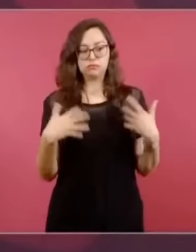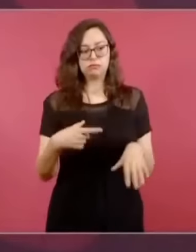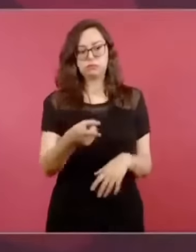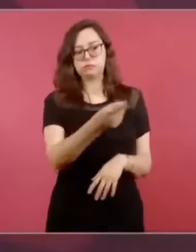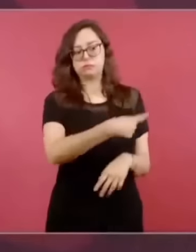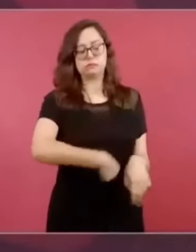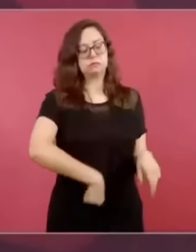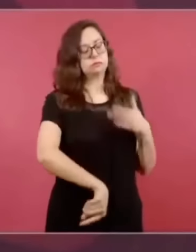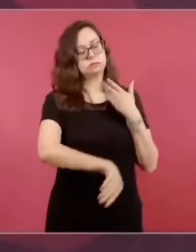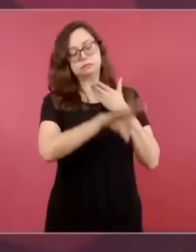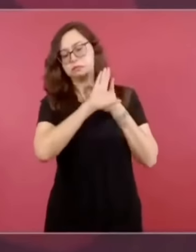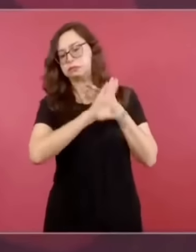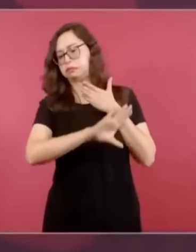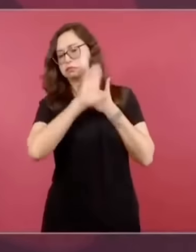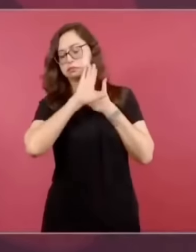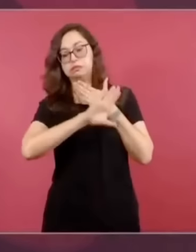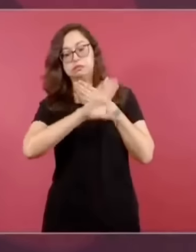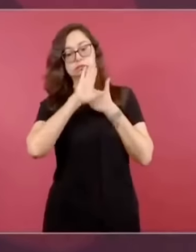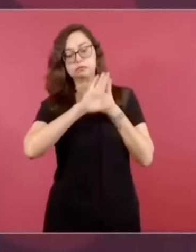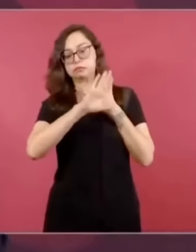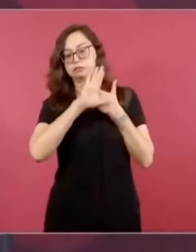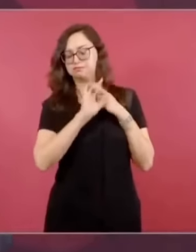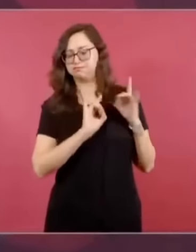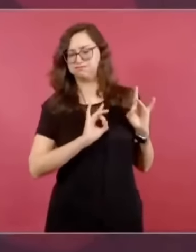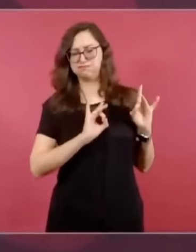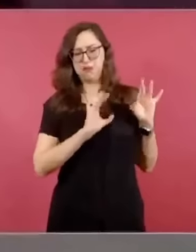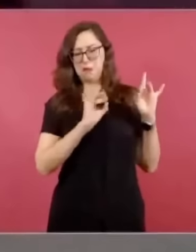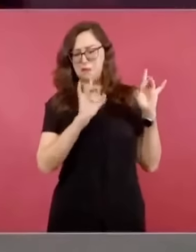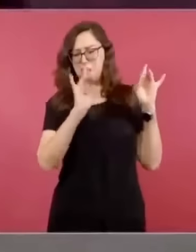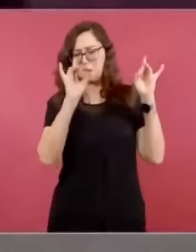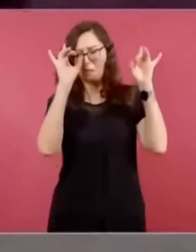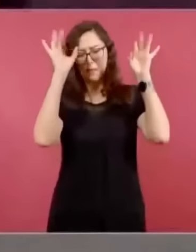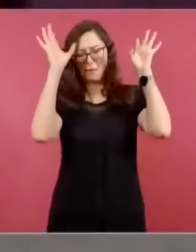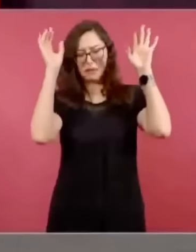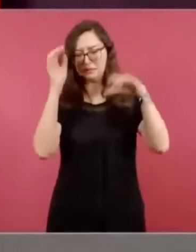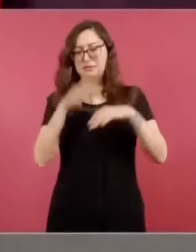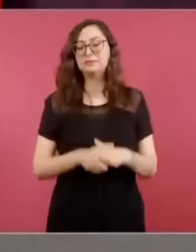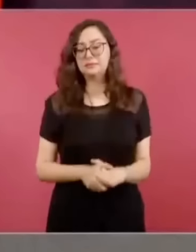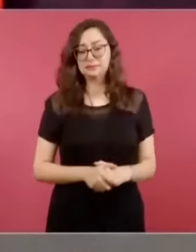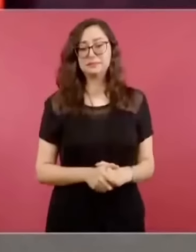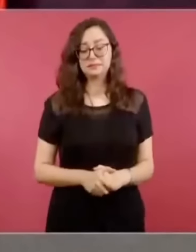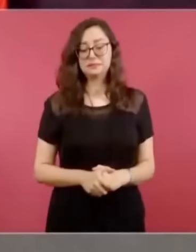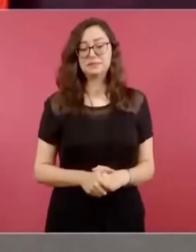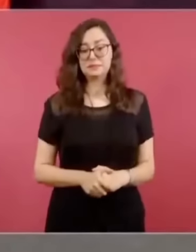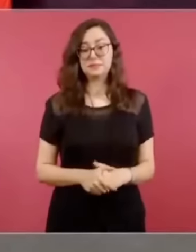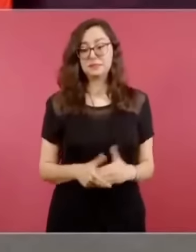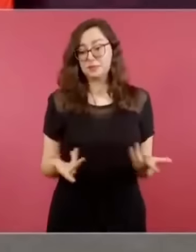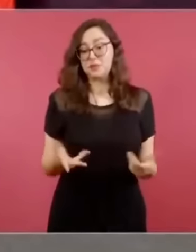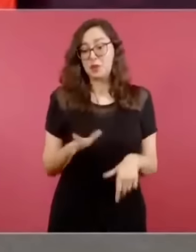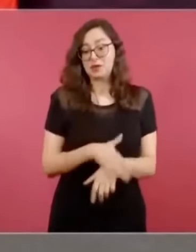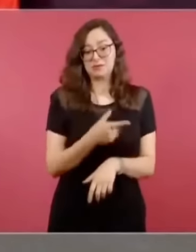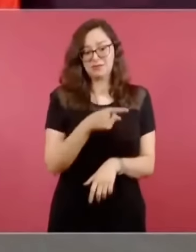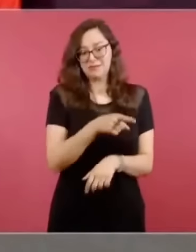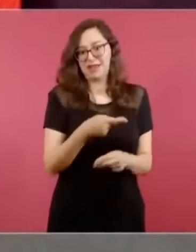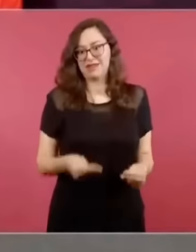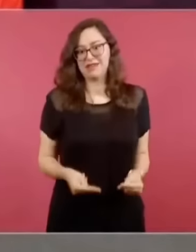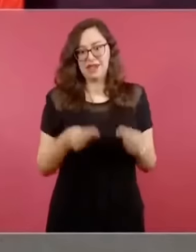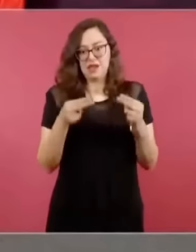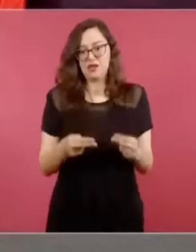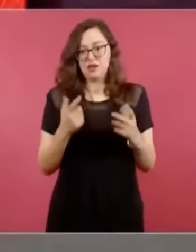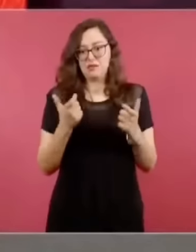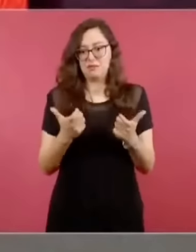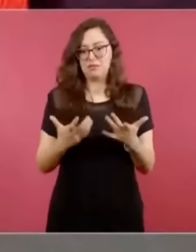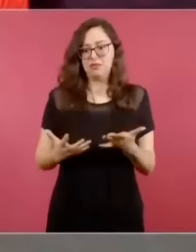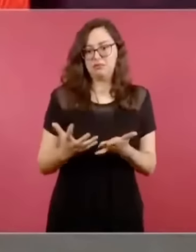porque era muy jugoso el negocio. 300